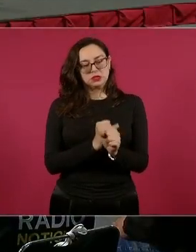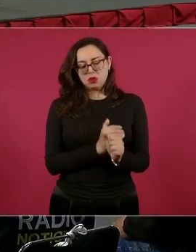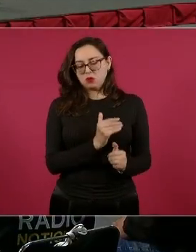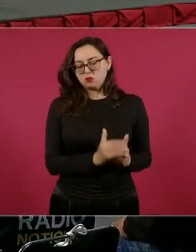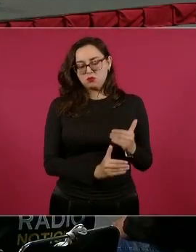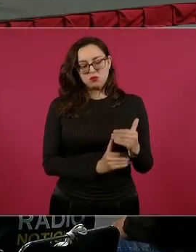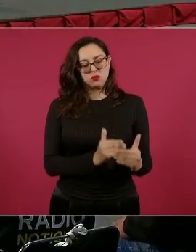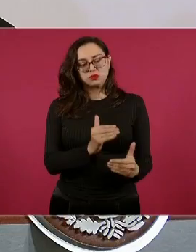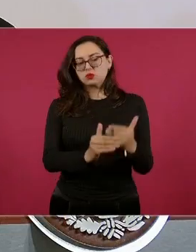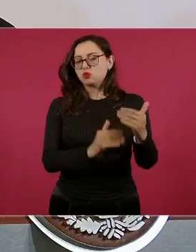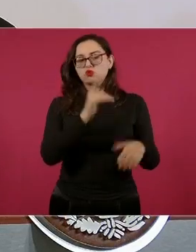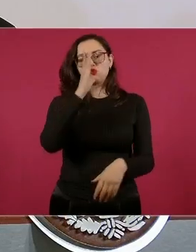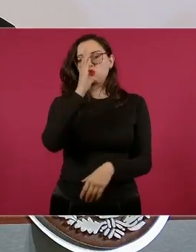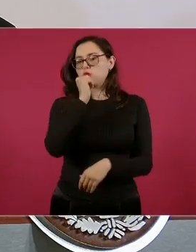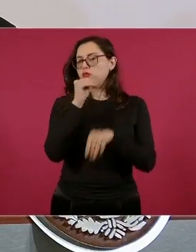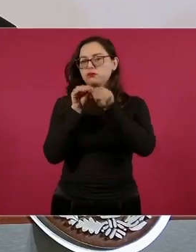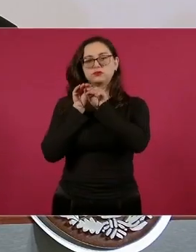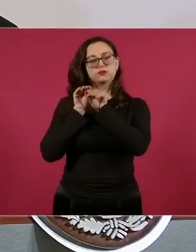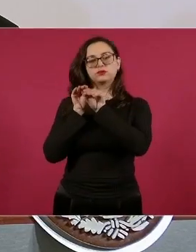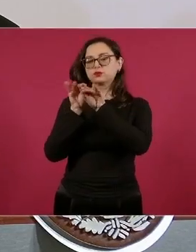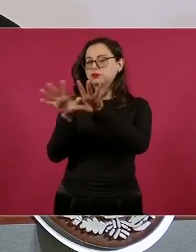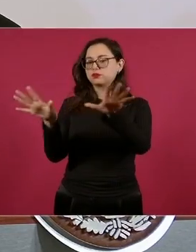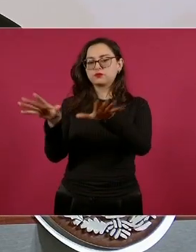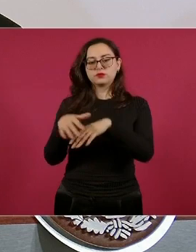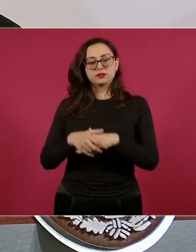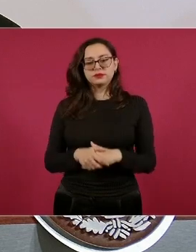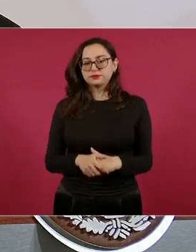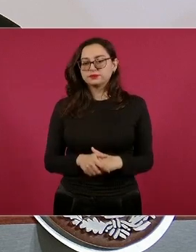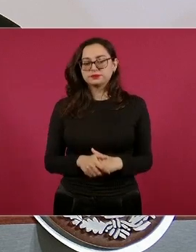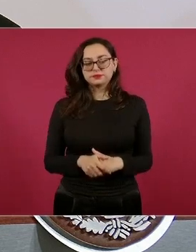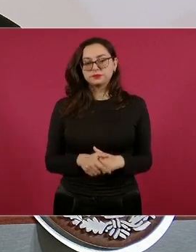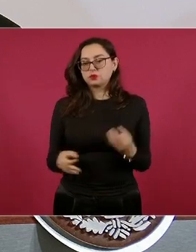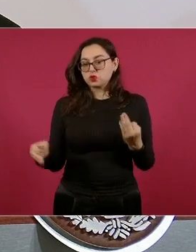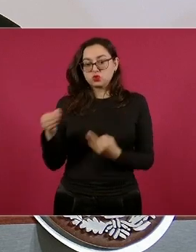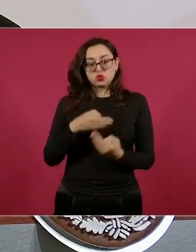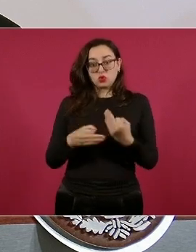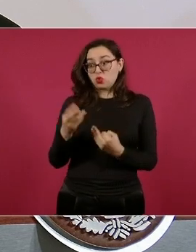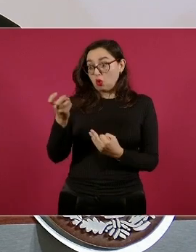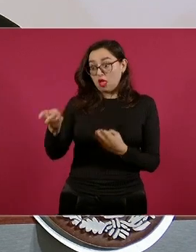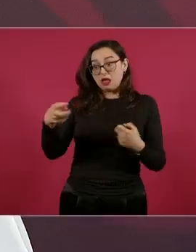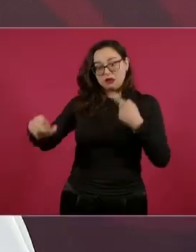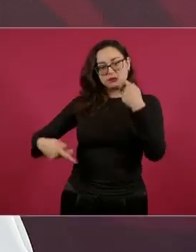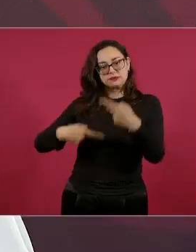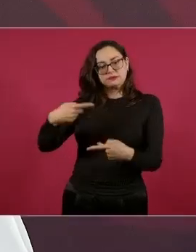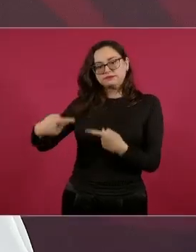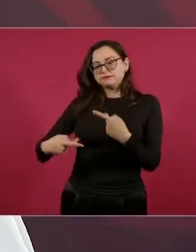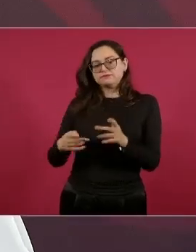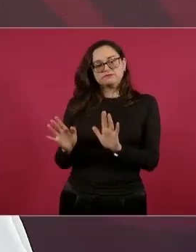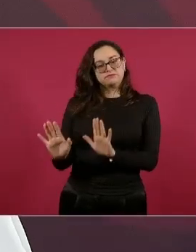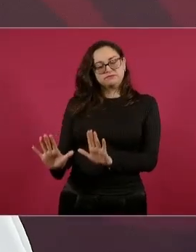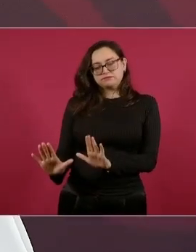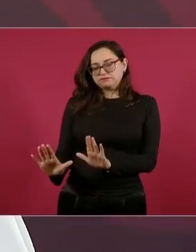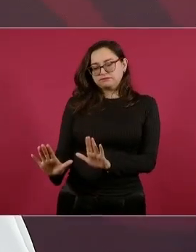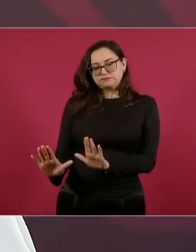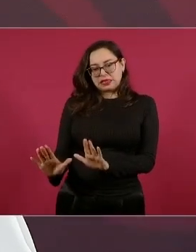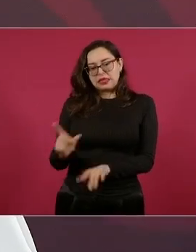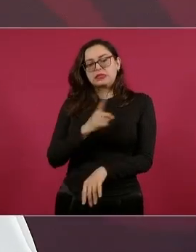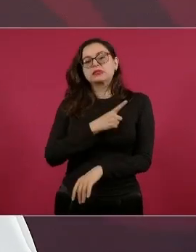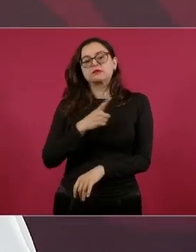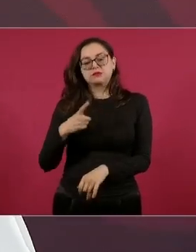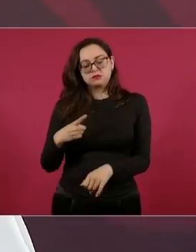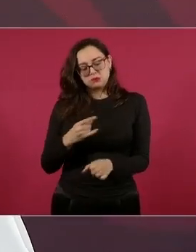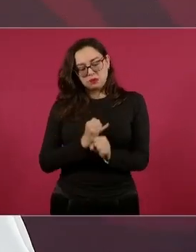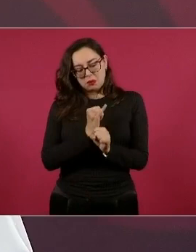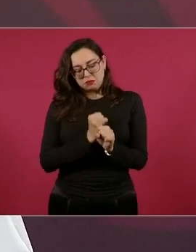detalles son parte de la investigación y también pues habrá que analizar paso a paso cada uno de